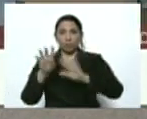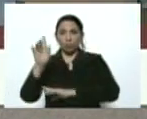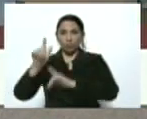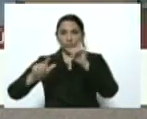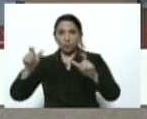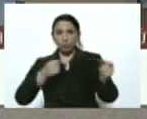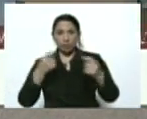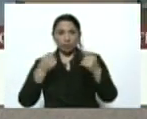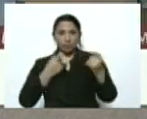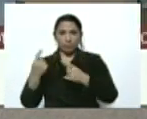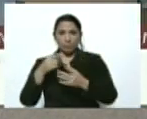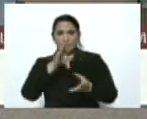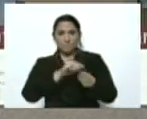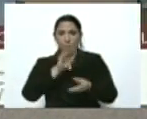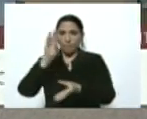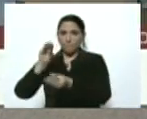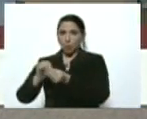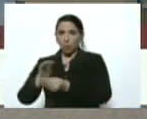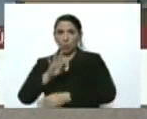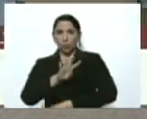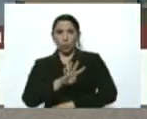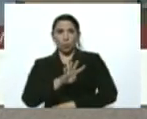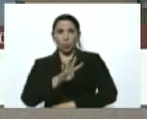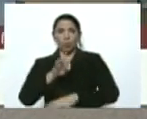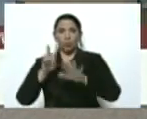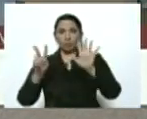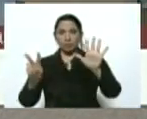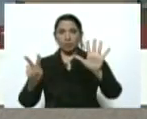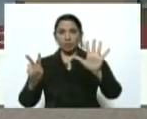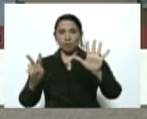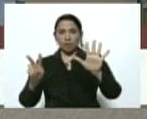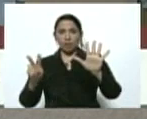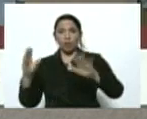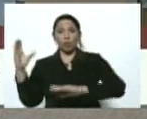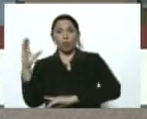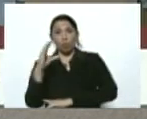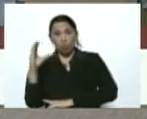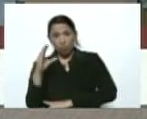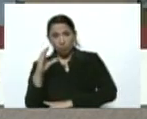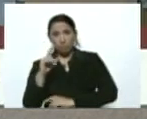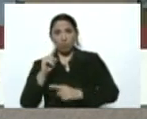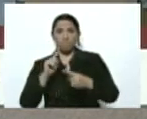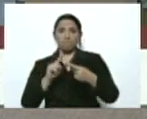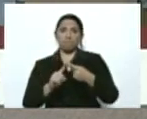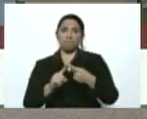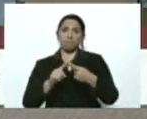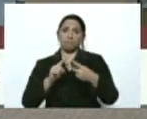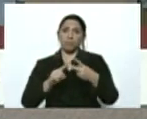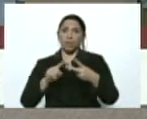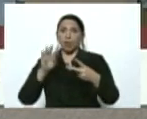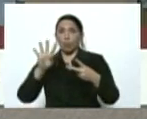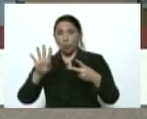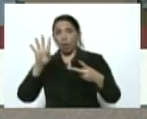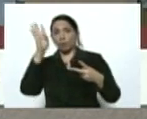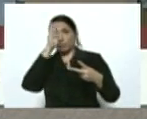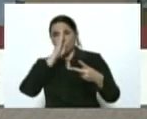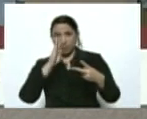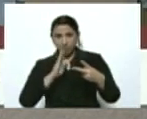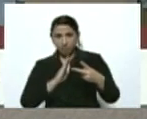importados para resumir, 47 son de Colombia, 4 de Brasil,